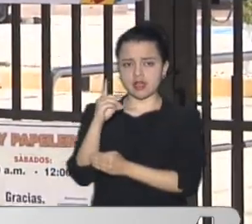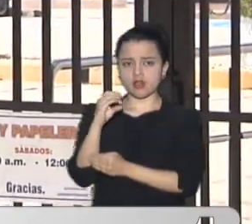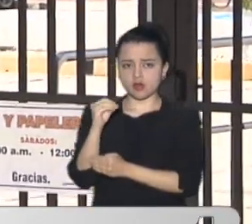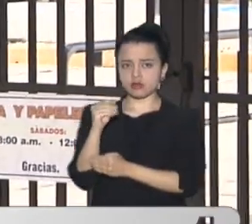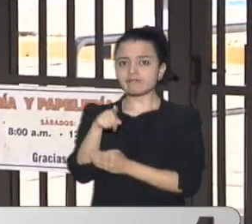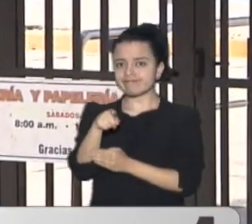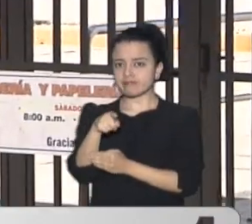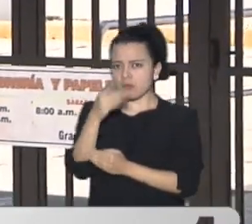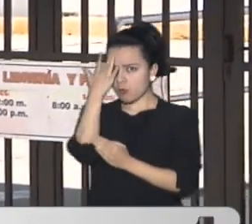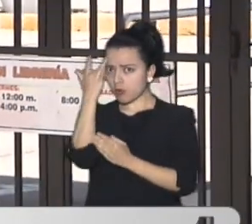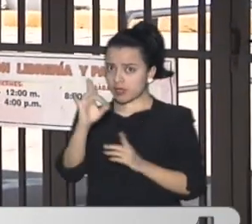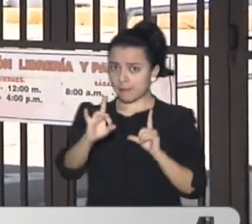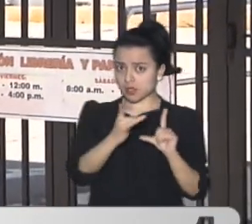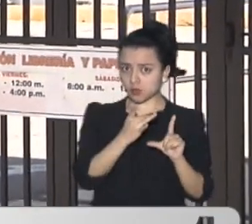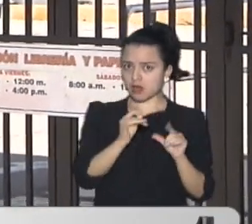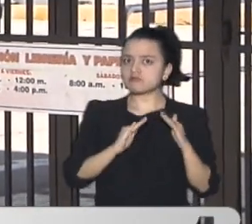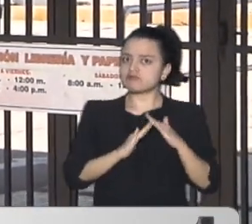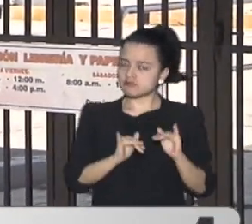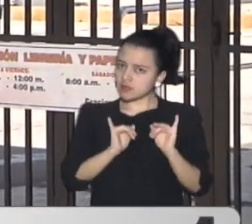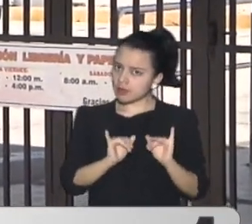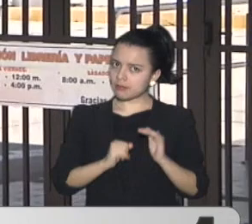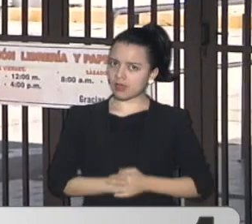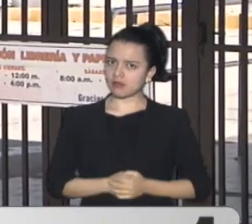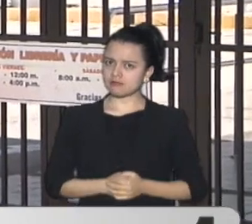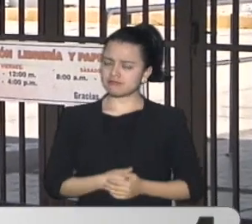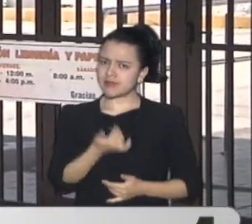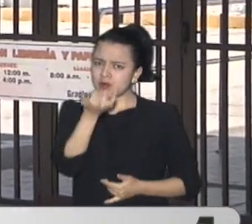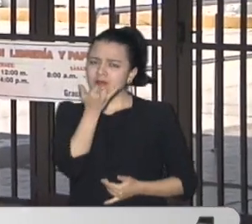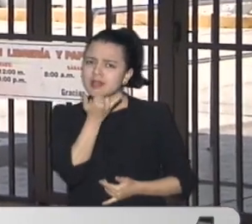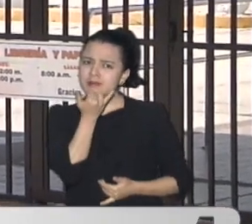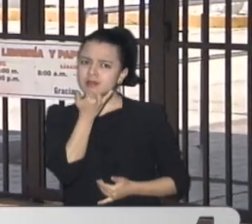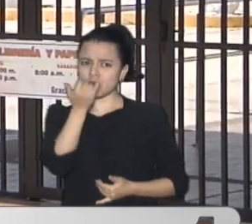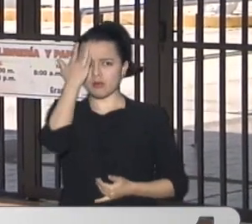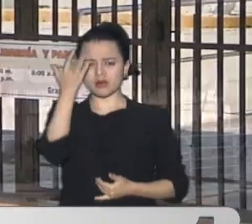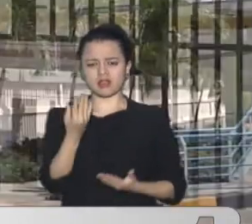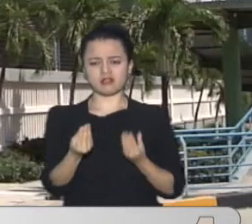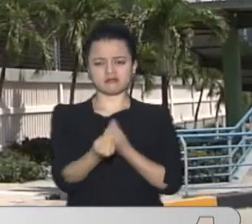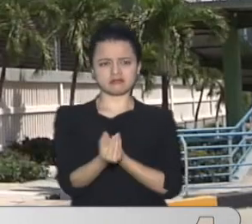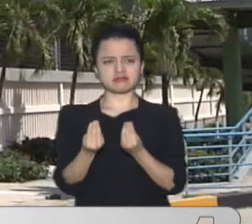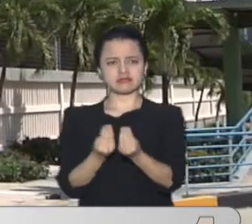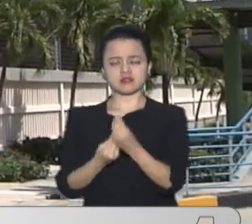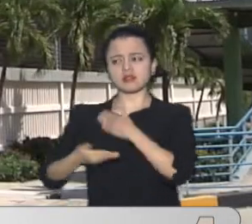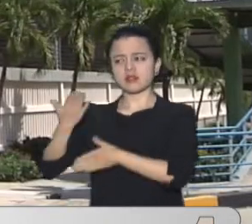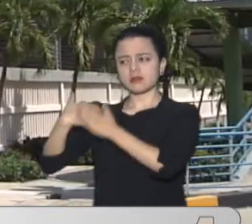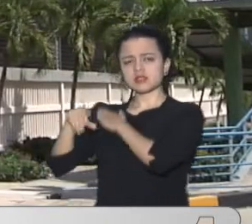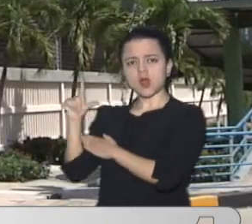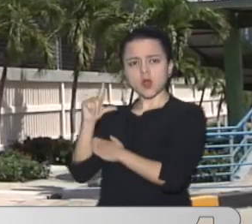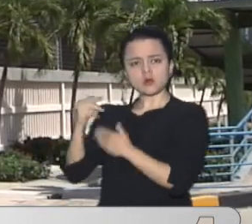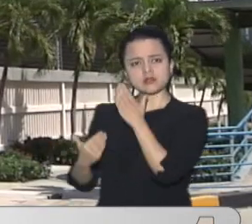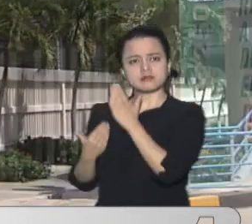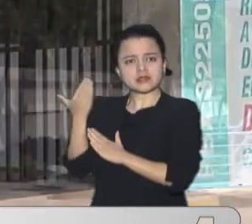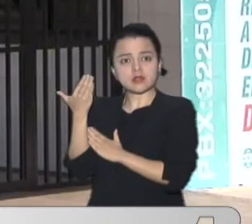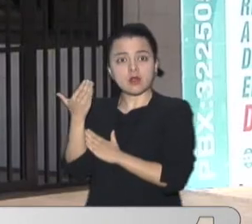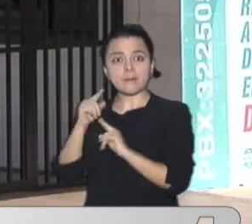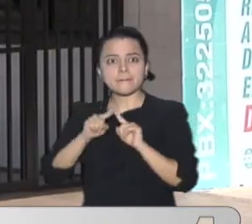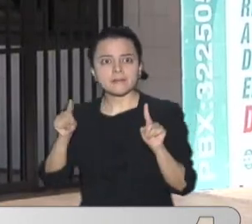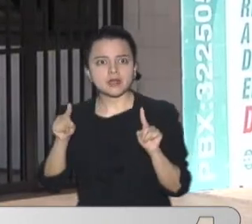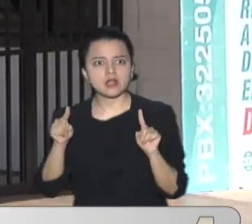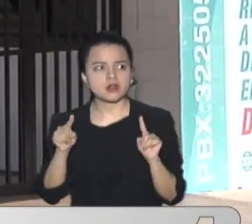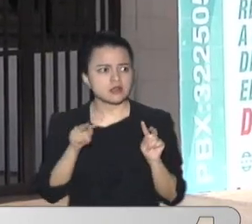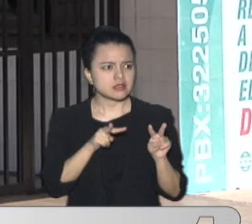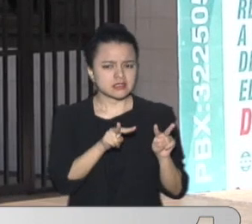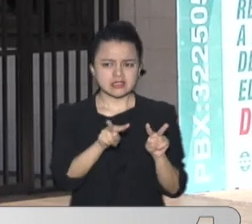virtualidad La institución Educativa Había iniciado Este proceso De alternancia El pasado Lunes Pero al encontrar